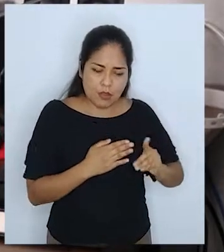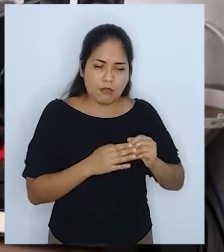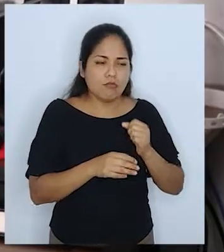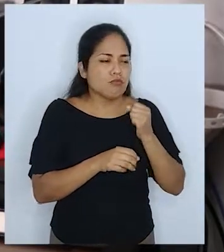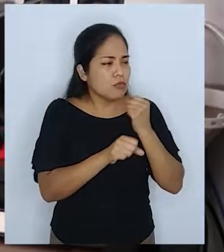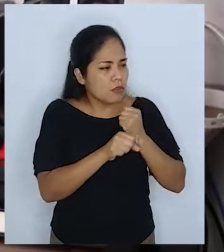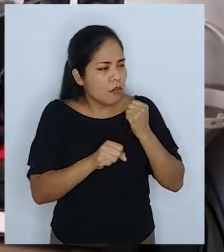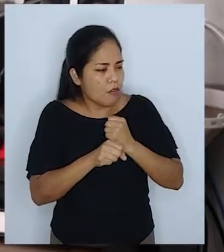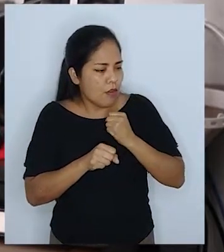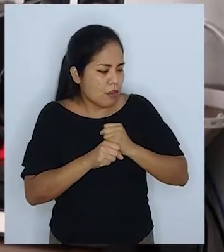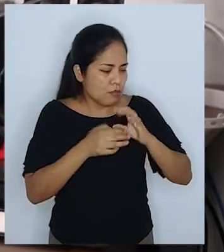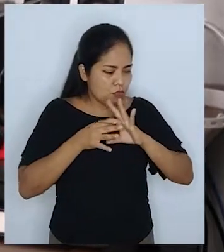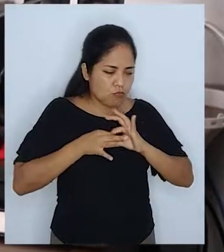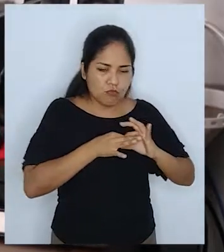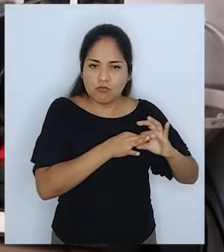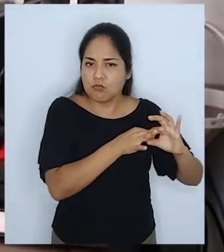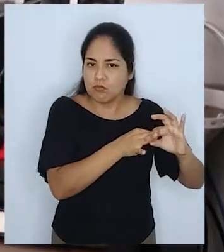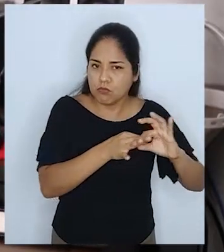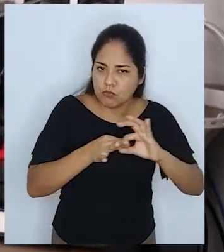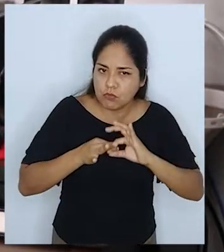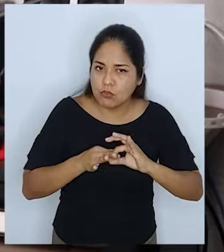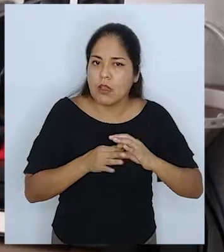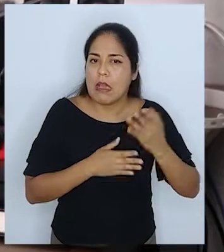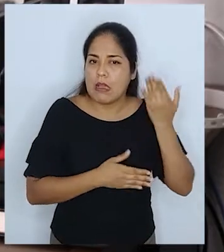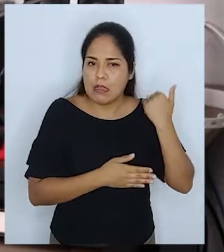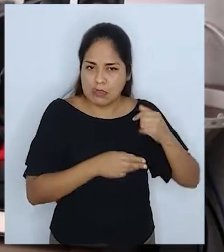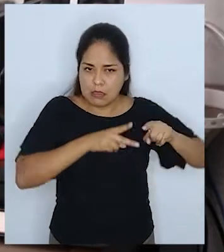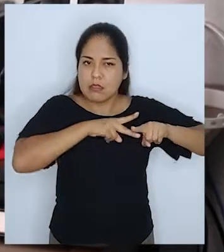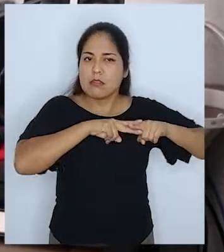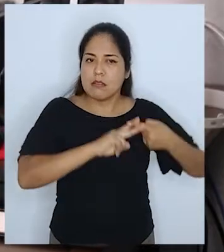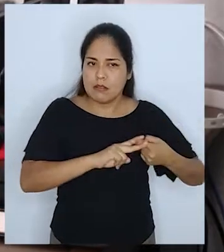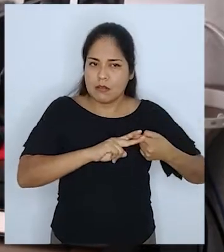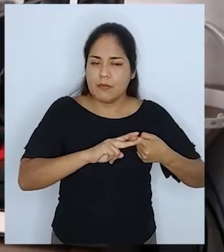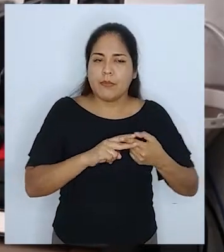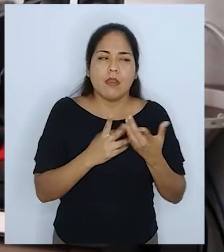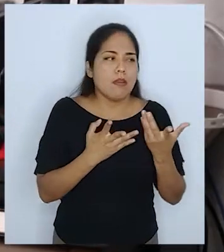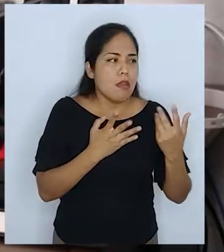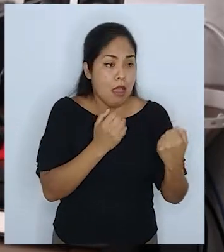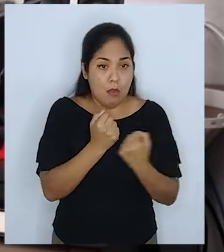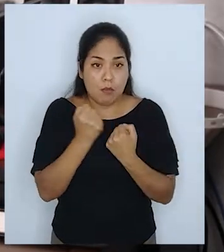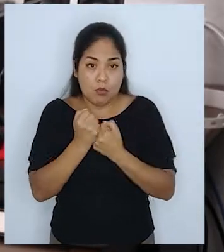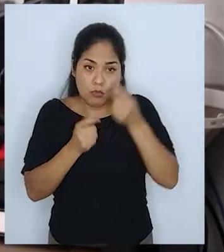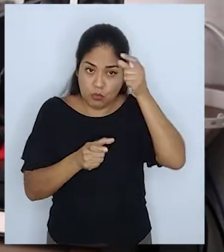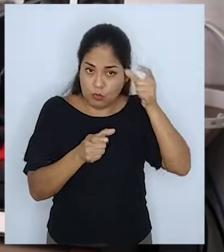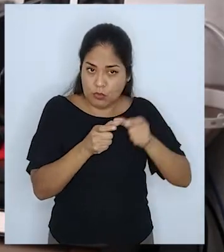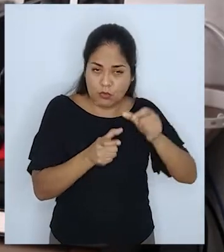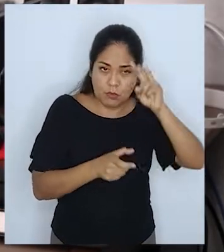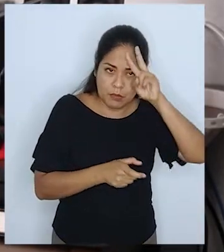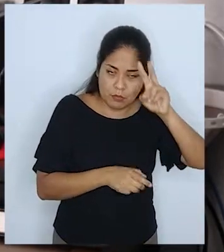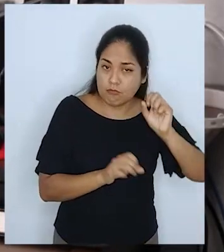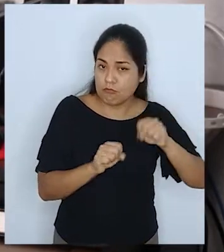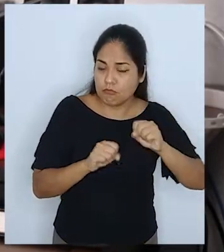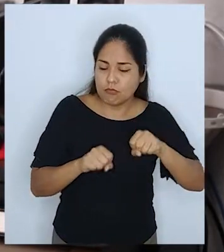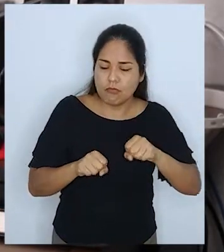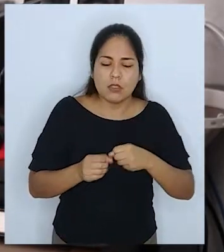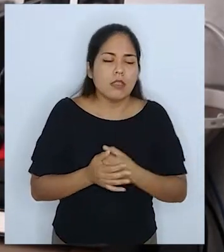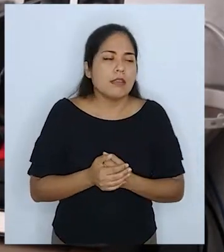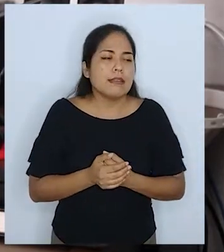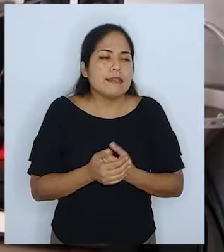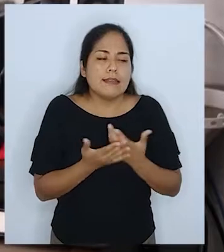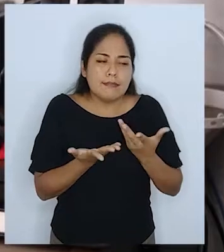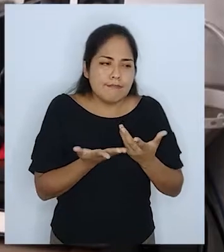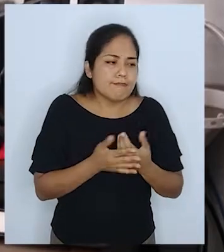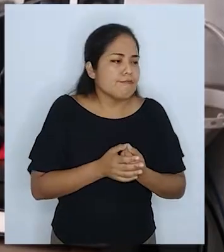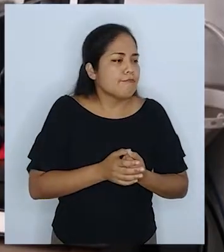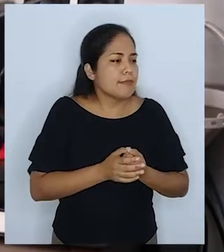esfuerzo conjunto, obviamente, que se ha desarrollado con el apoyo del Congreso de la República y permite